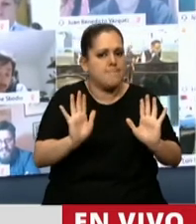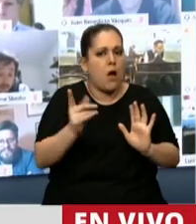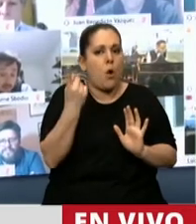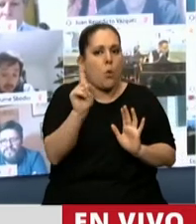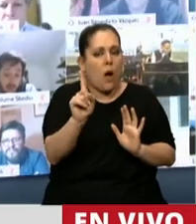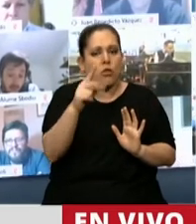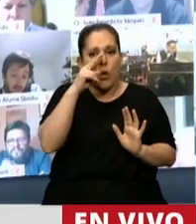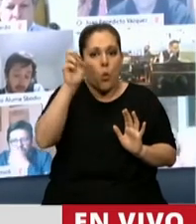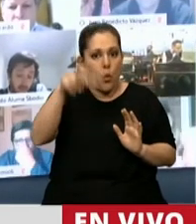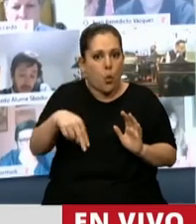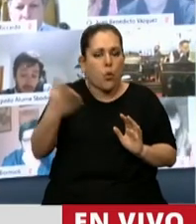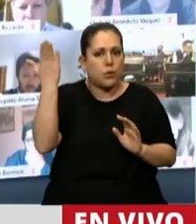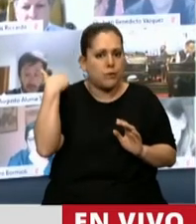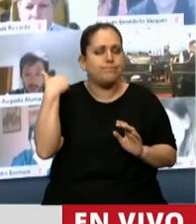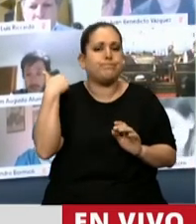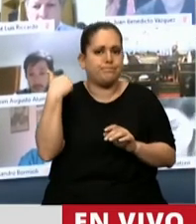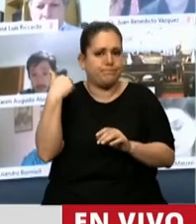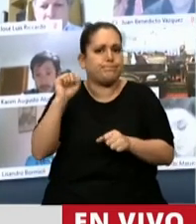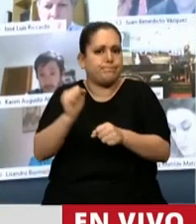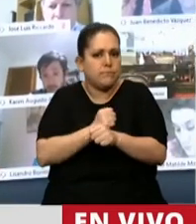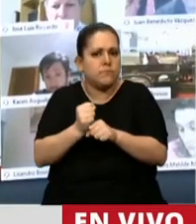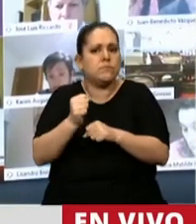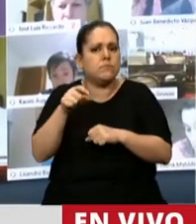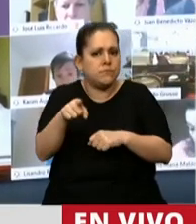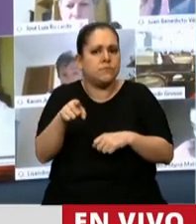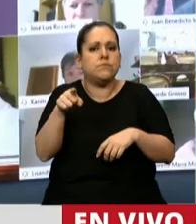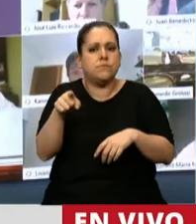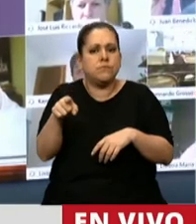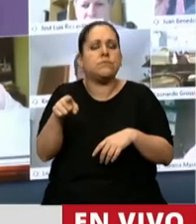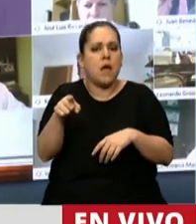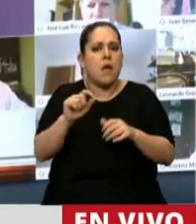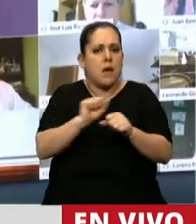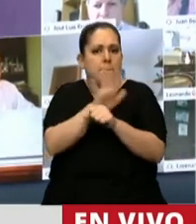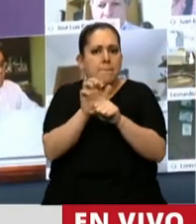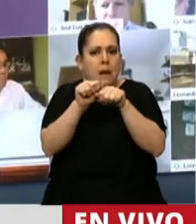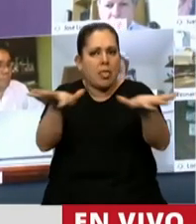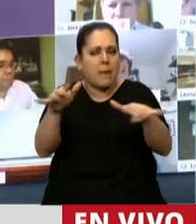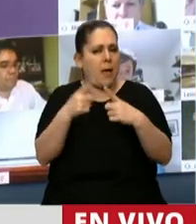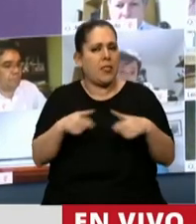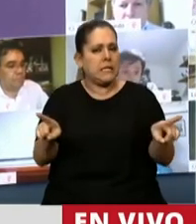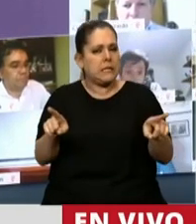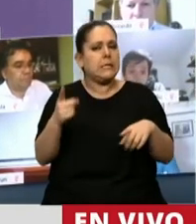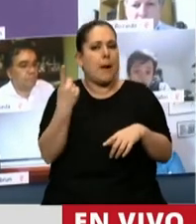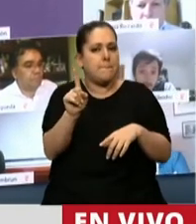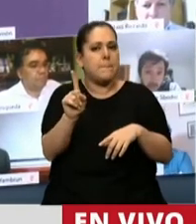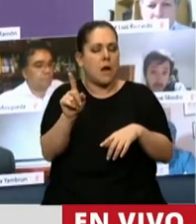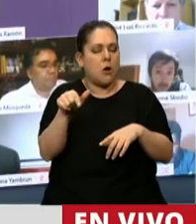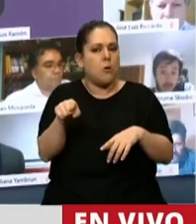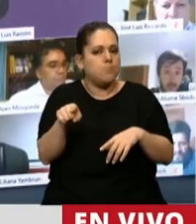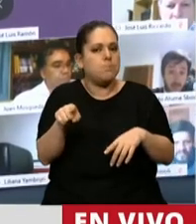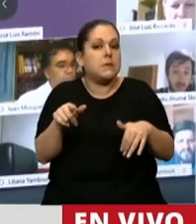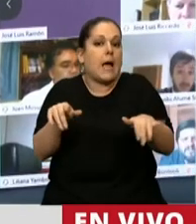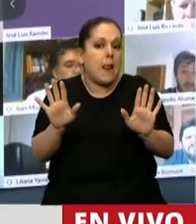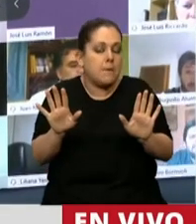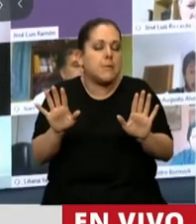sanción en junio, consideramos que las consecuencias de la pandemia serían distintas a esta altura del año, tal